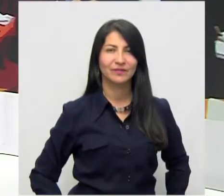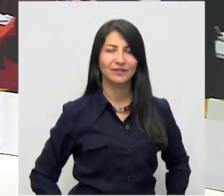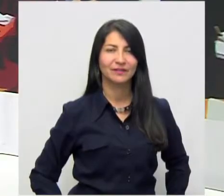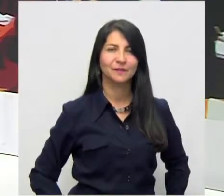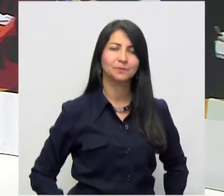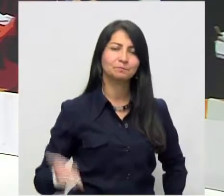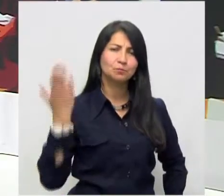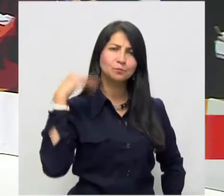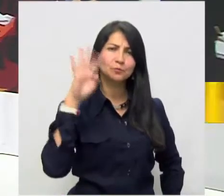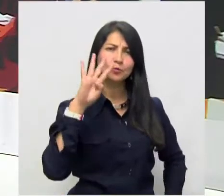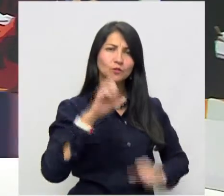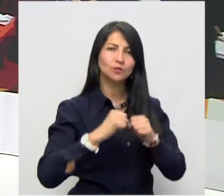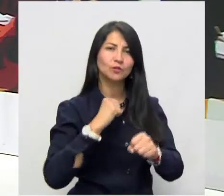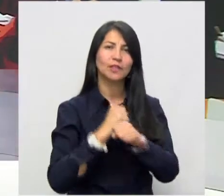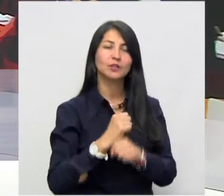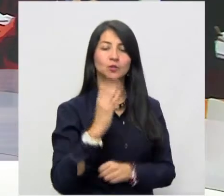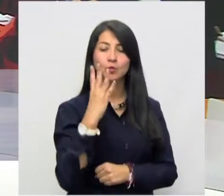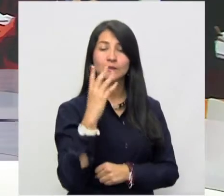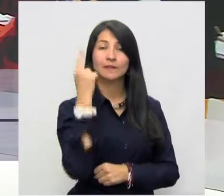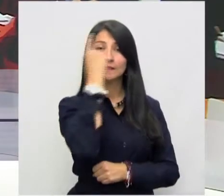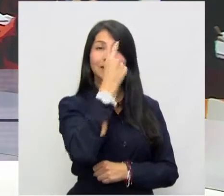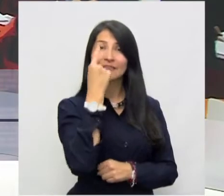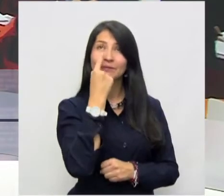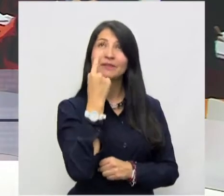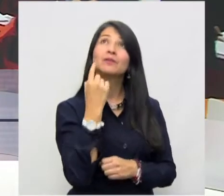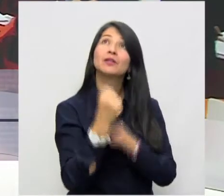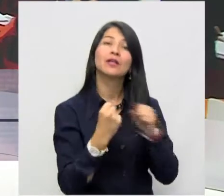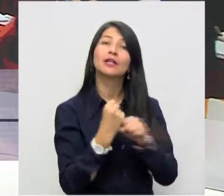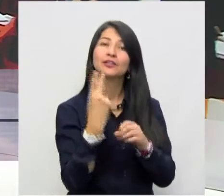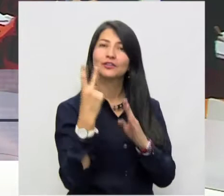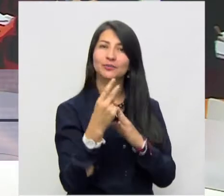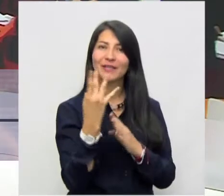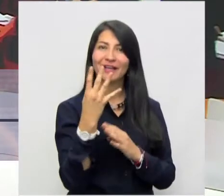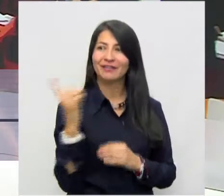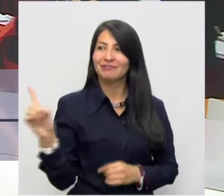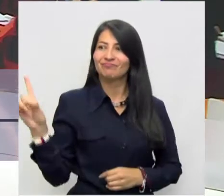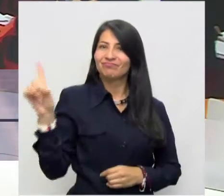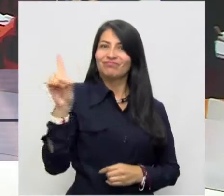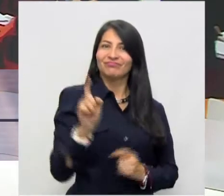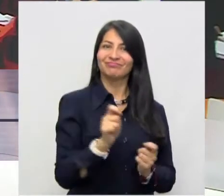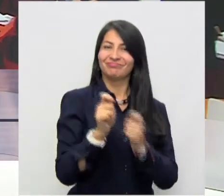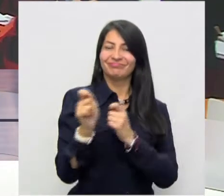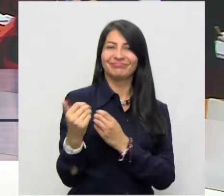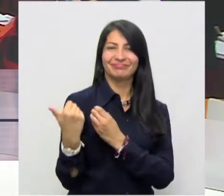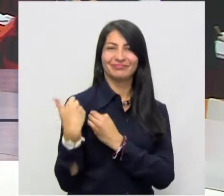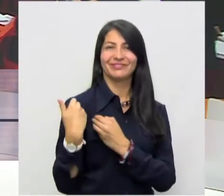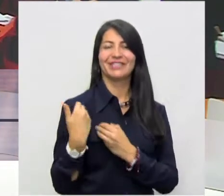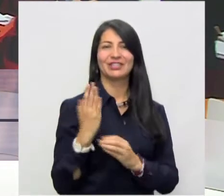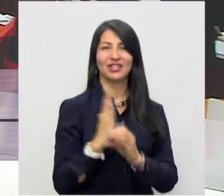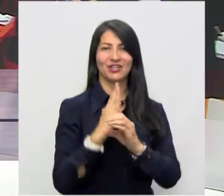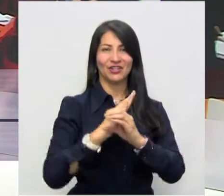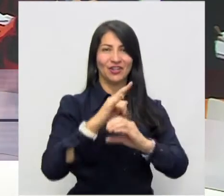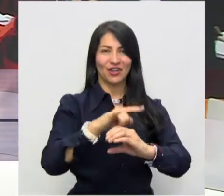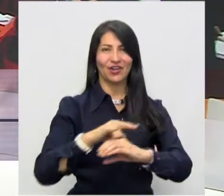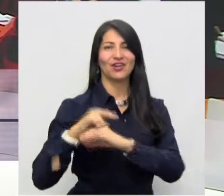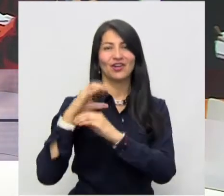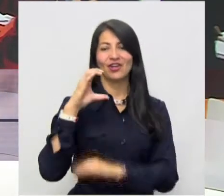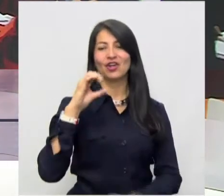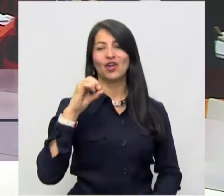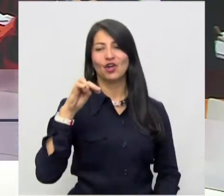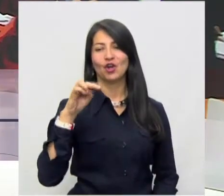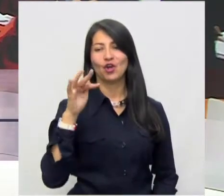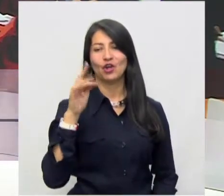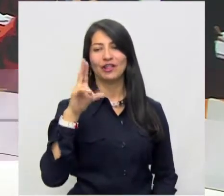Hace cuatro años, el 4 de septiembre de 2014, Edgardo Maya Villazón asumió como Contralor General de la República. Este